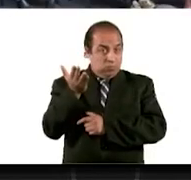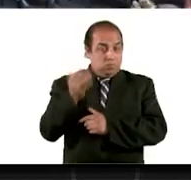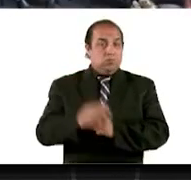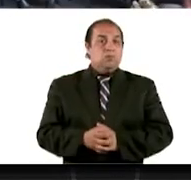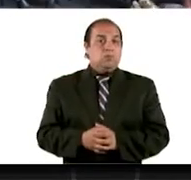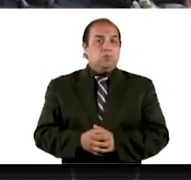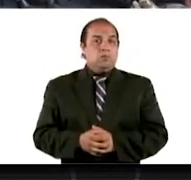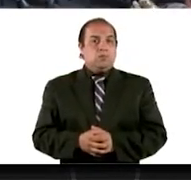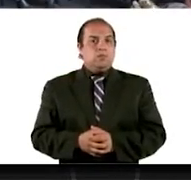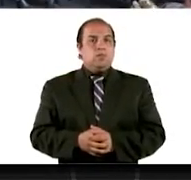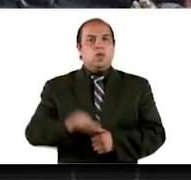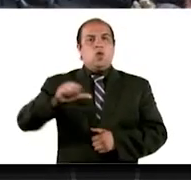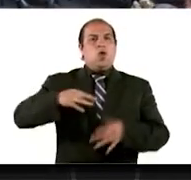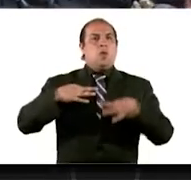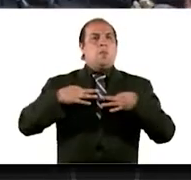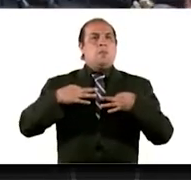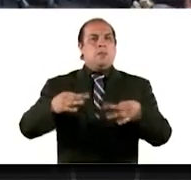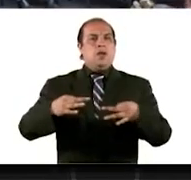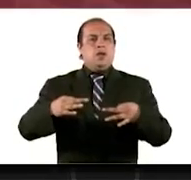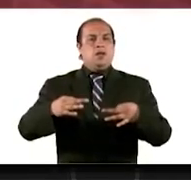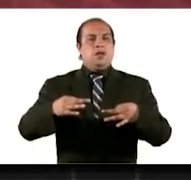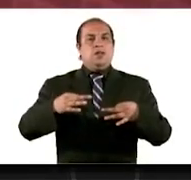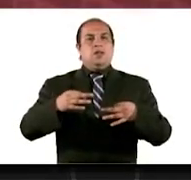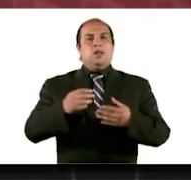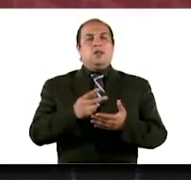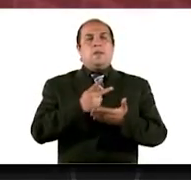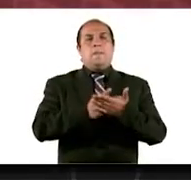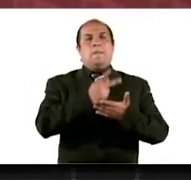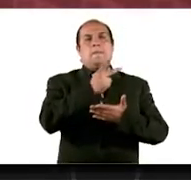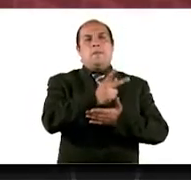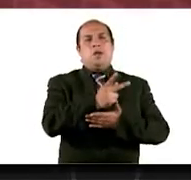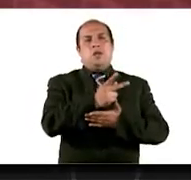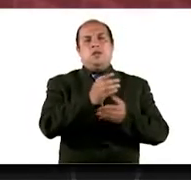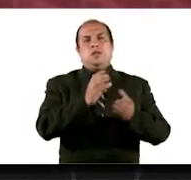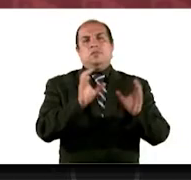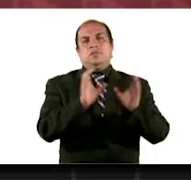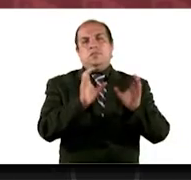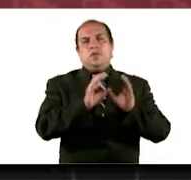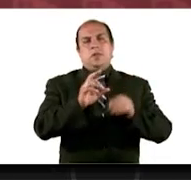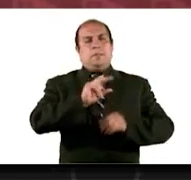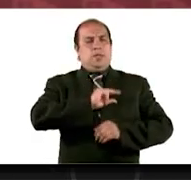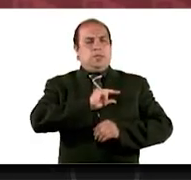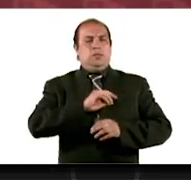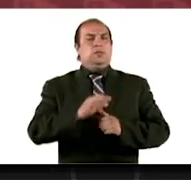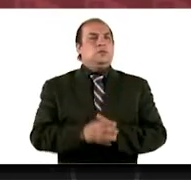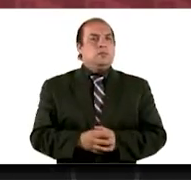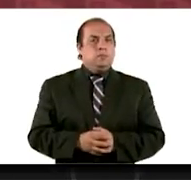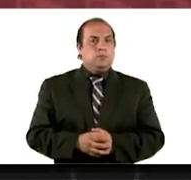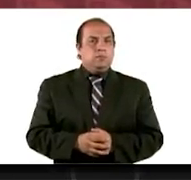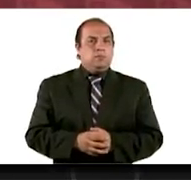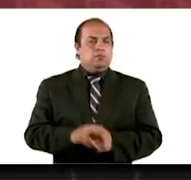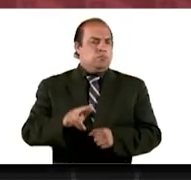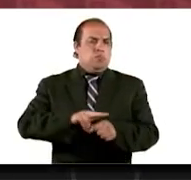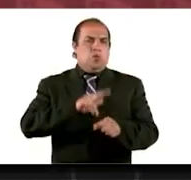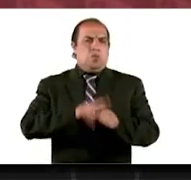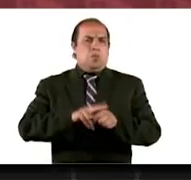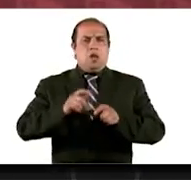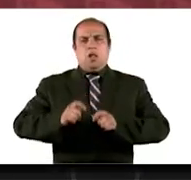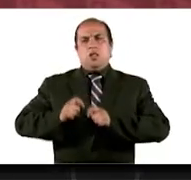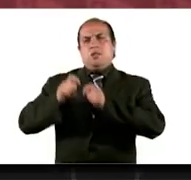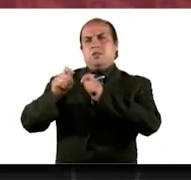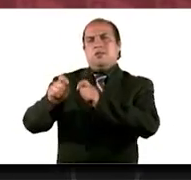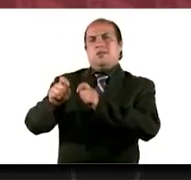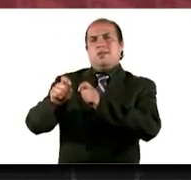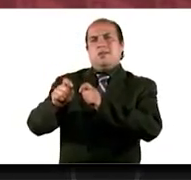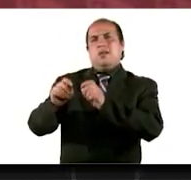Estamos inaugurando este reconocimiento especial. Fíjense, normalmente les damos reconocimiento a